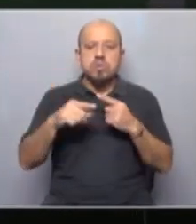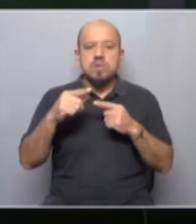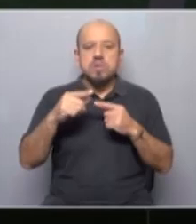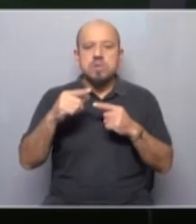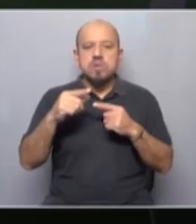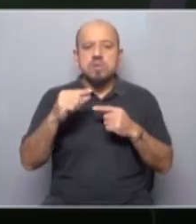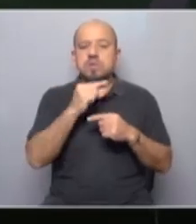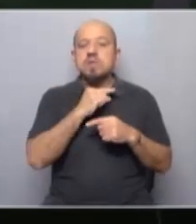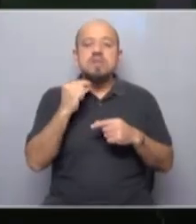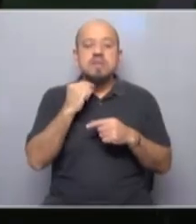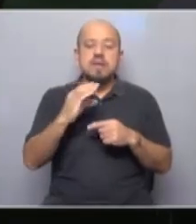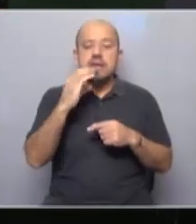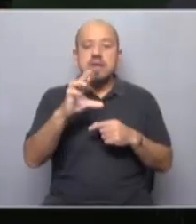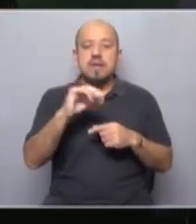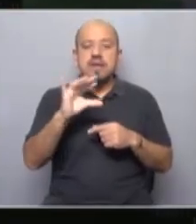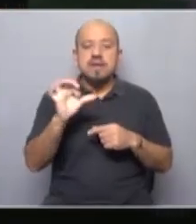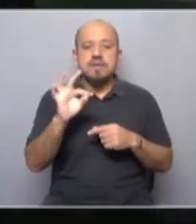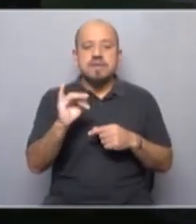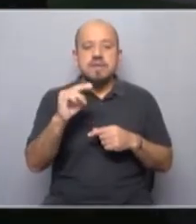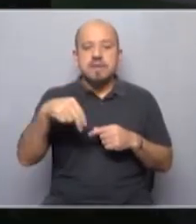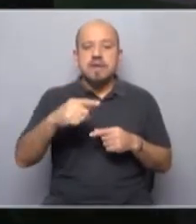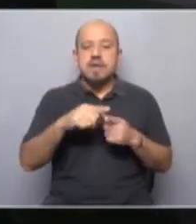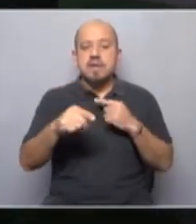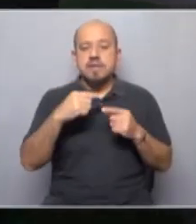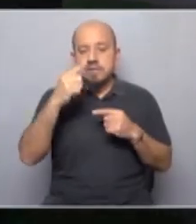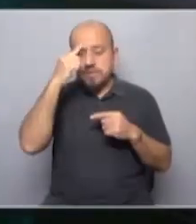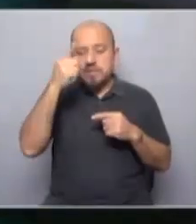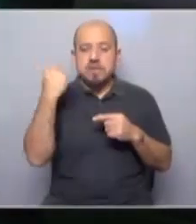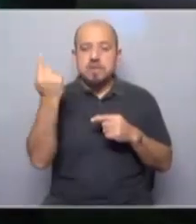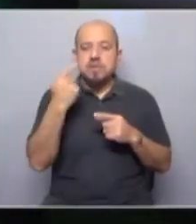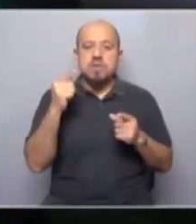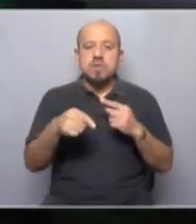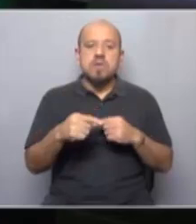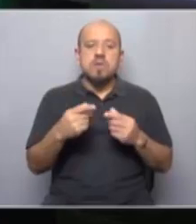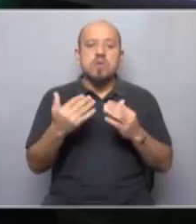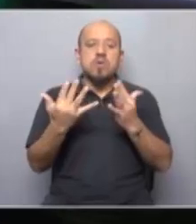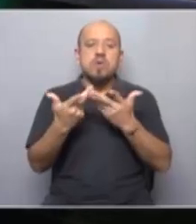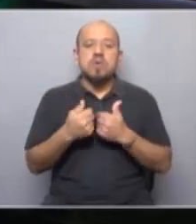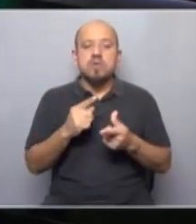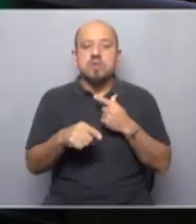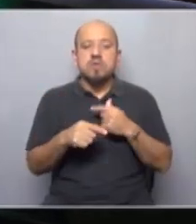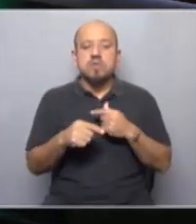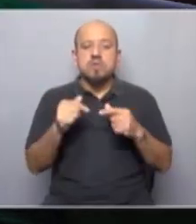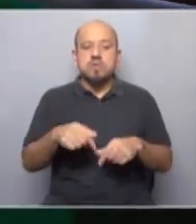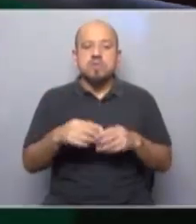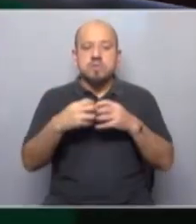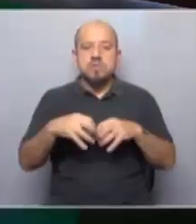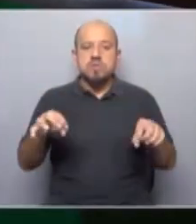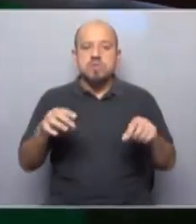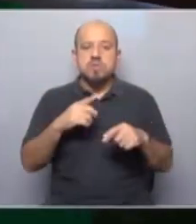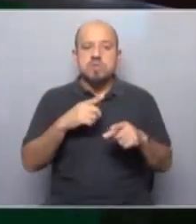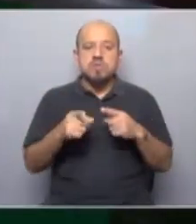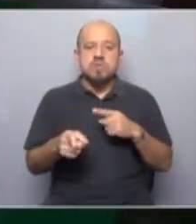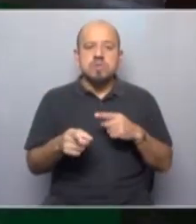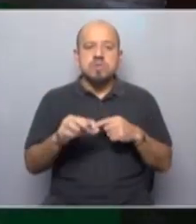miren qué particular y qué claves internacionales que siempre tuvo esta organización incluso dentro de sus divisiones hace